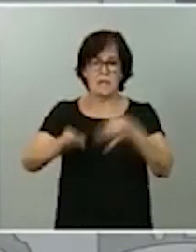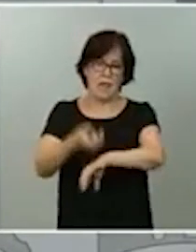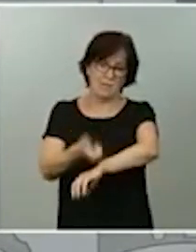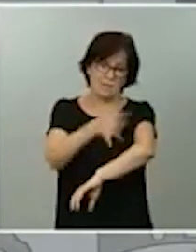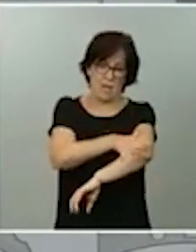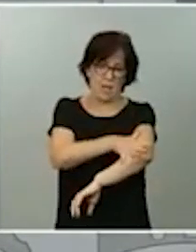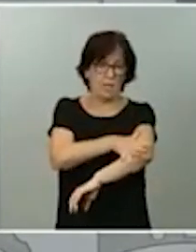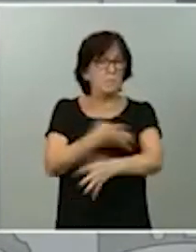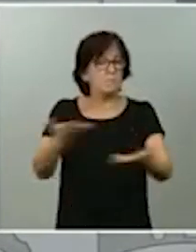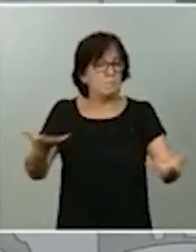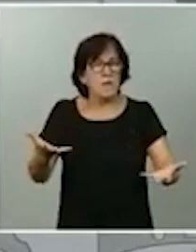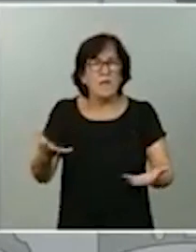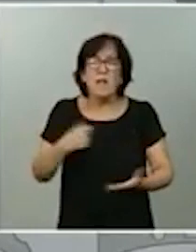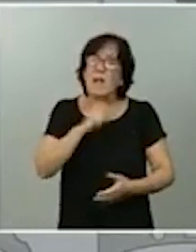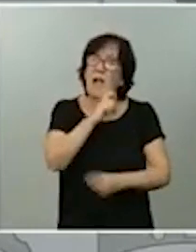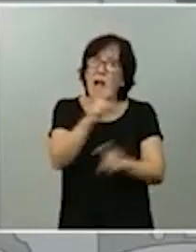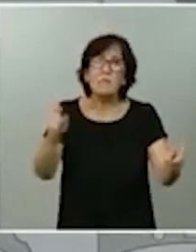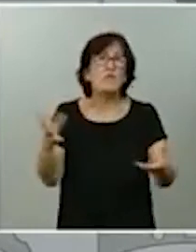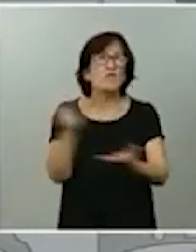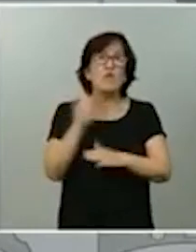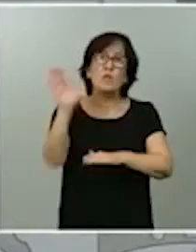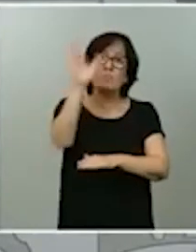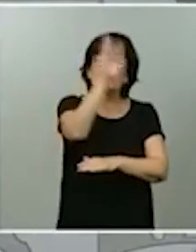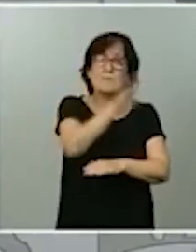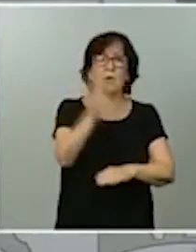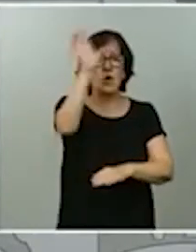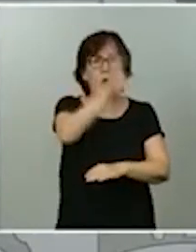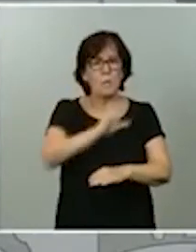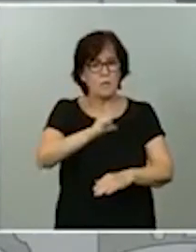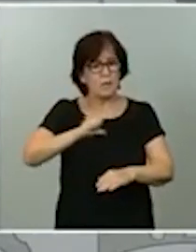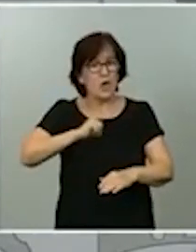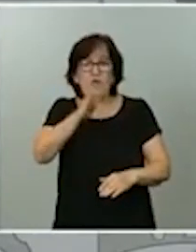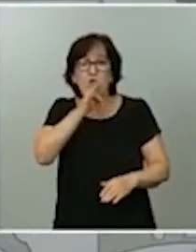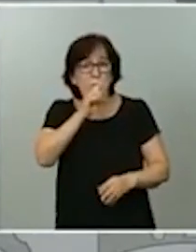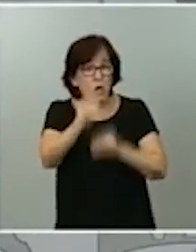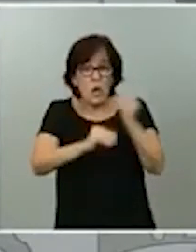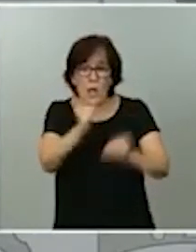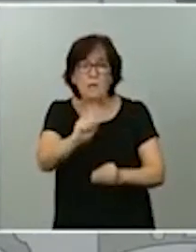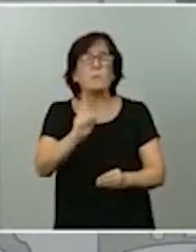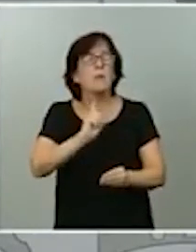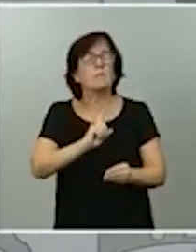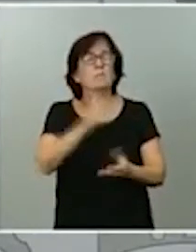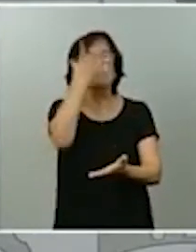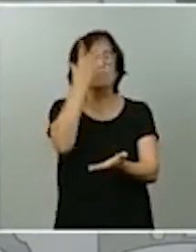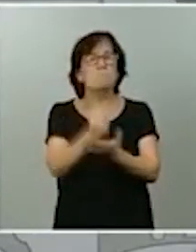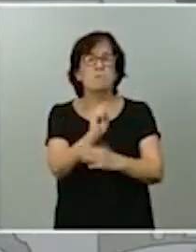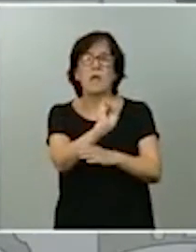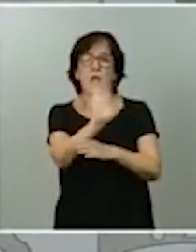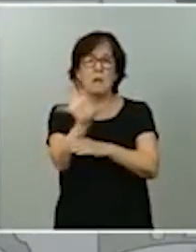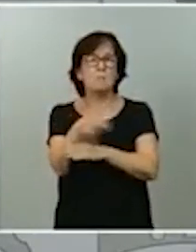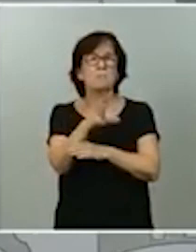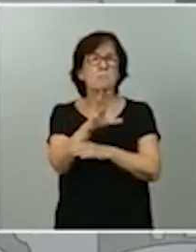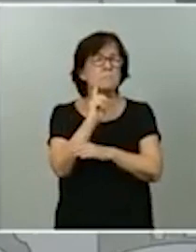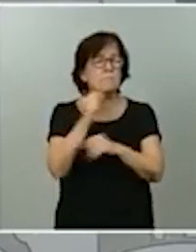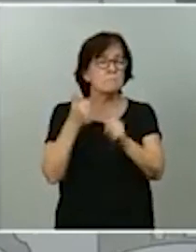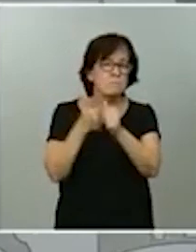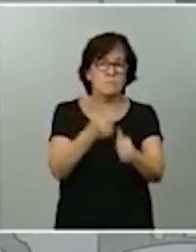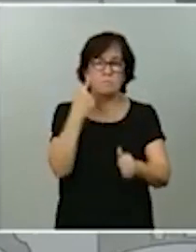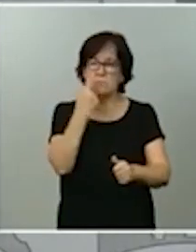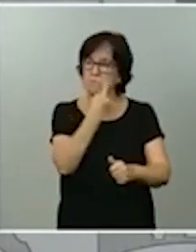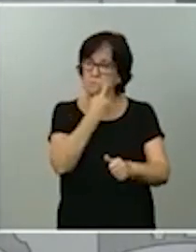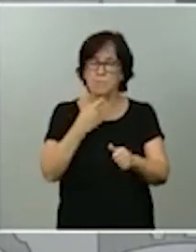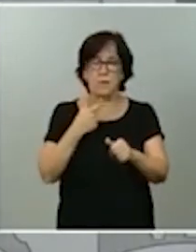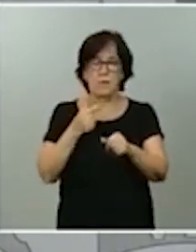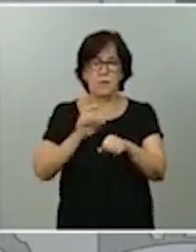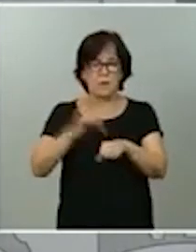a todas las demás comunidades autónomas que aún no lo han hecho para que se incorporen al sistema de rastreo digital. Las aplicaciones